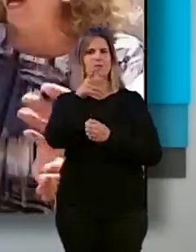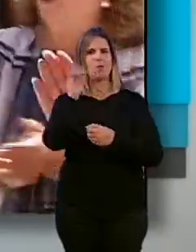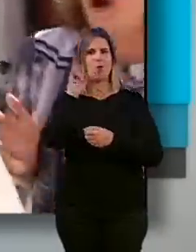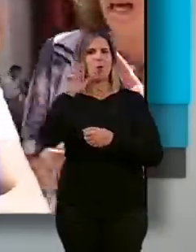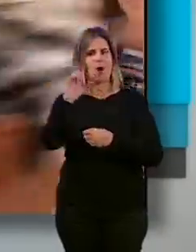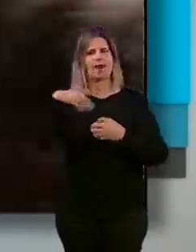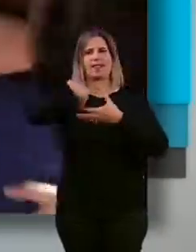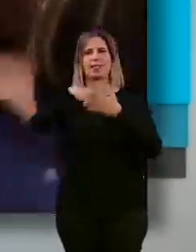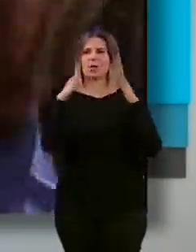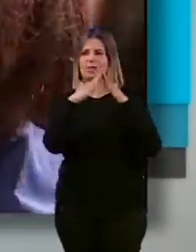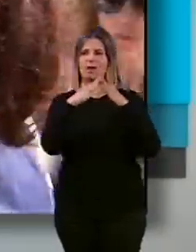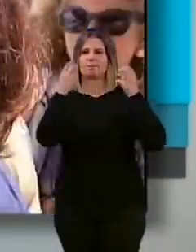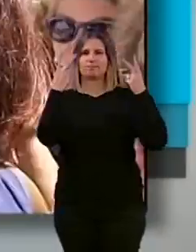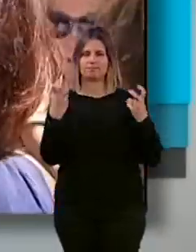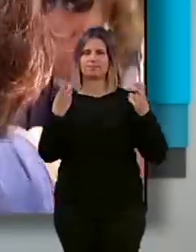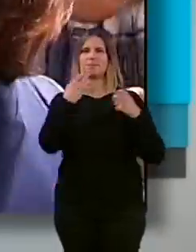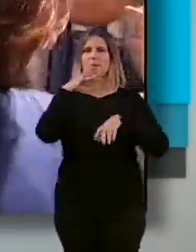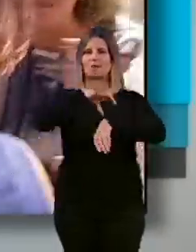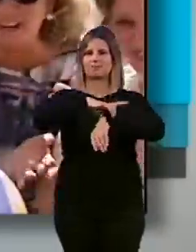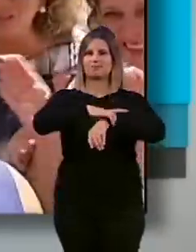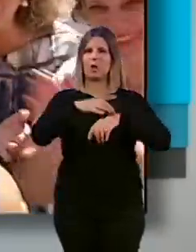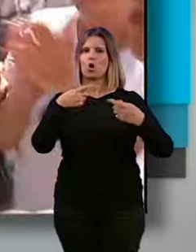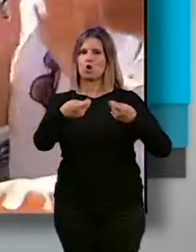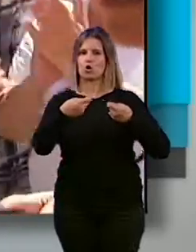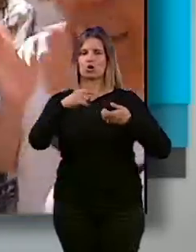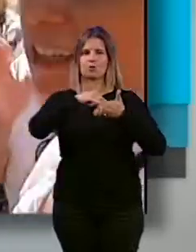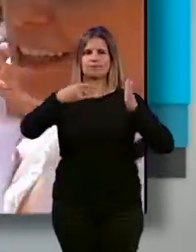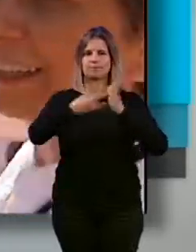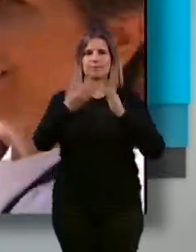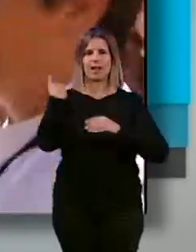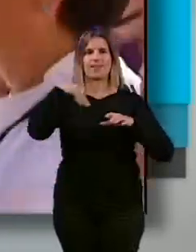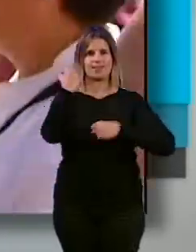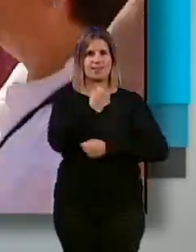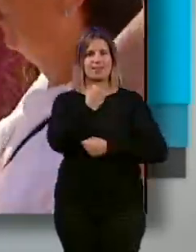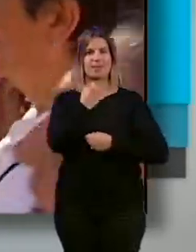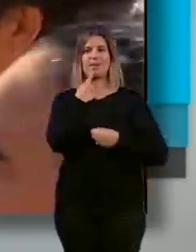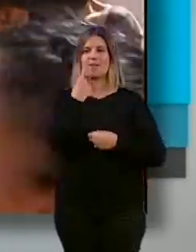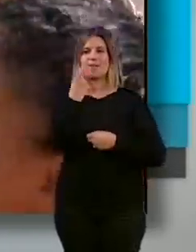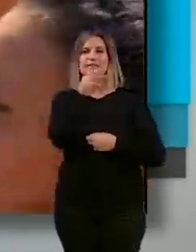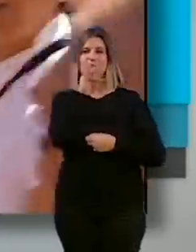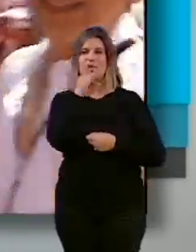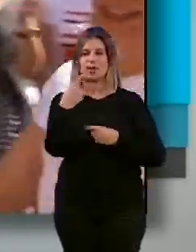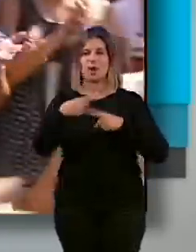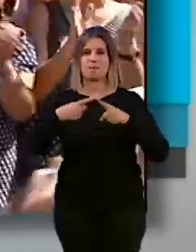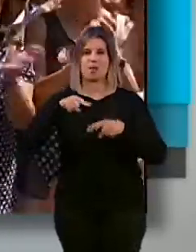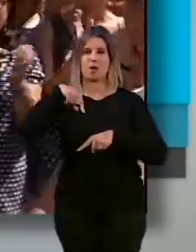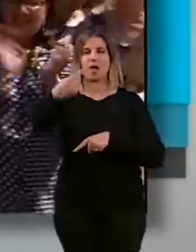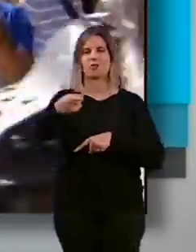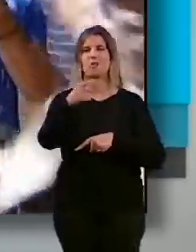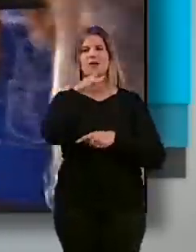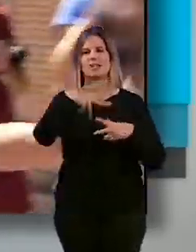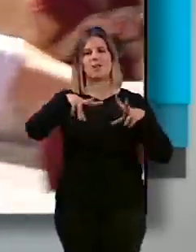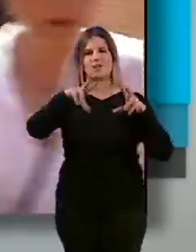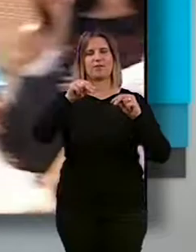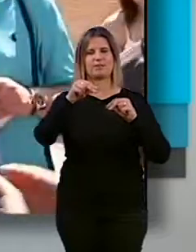pena en su domicilio con un brazalete de control telemático desde finales del pasado diciembre y aún le queda aproximadamente medio año de condena. Su